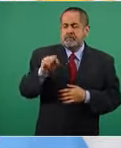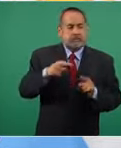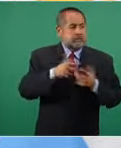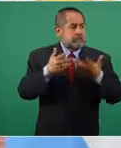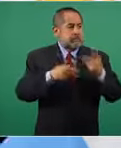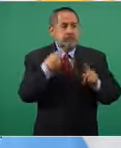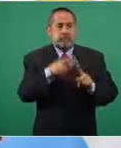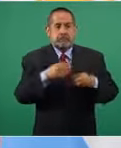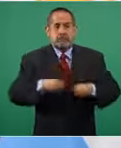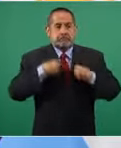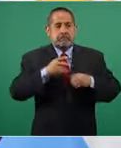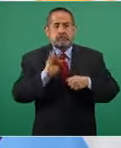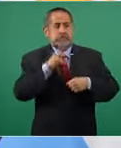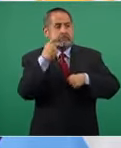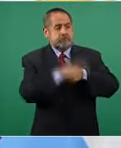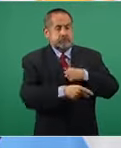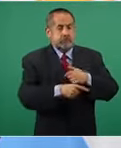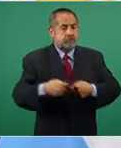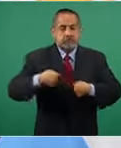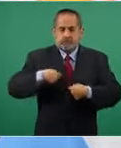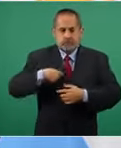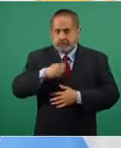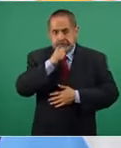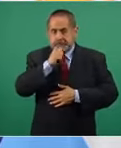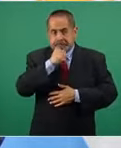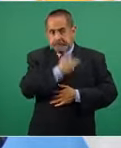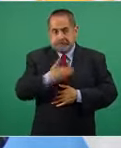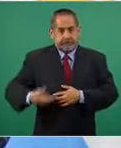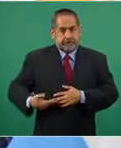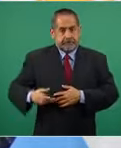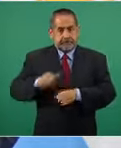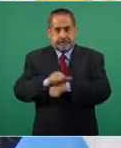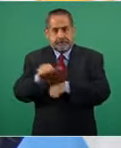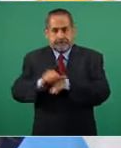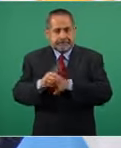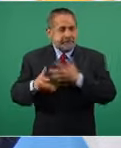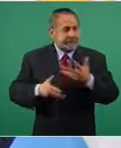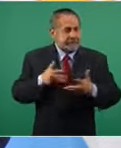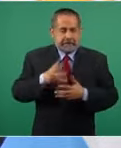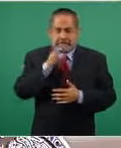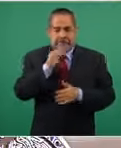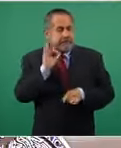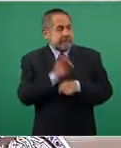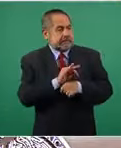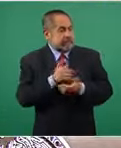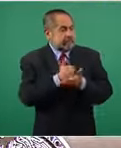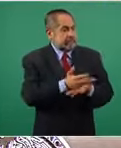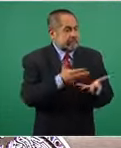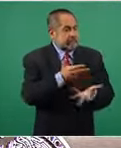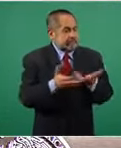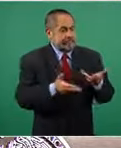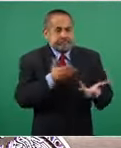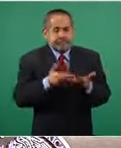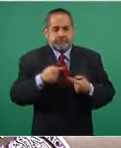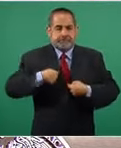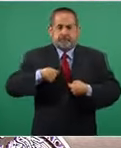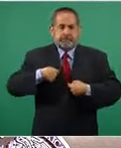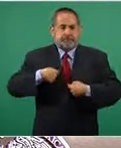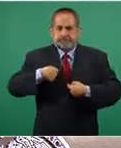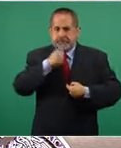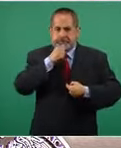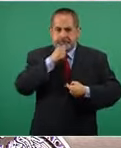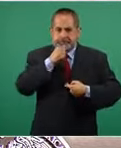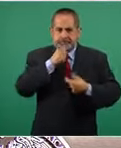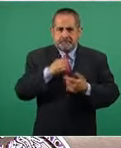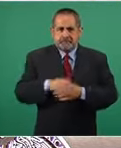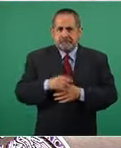Y yo no era presidente de la Argentina. Y me costaba mucho poder ayudarlo, porque además tenía un gobierno que